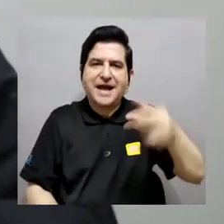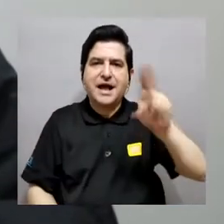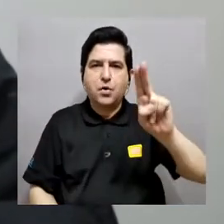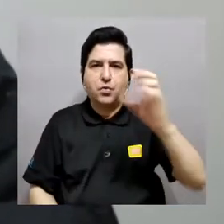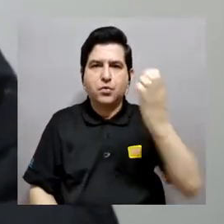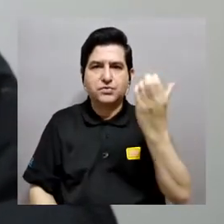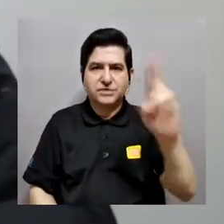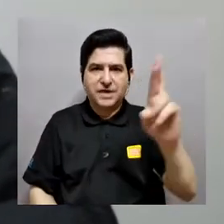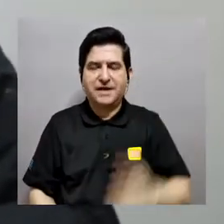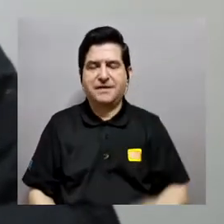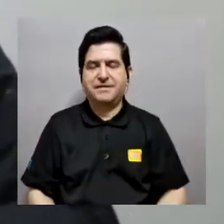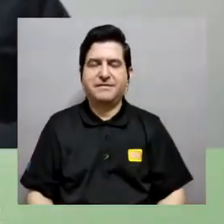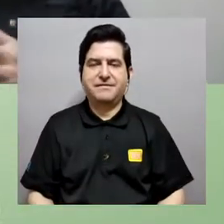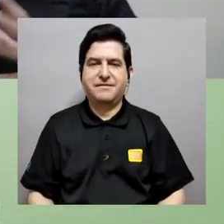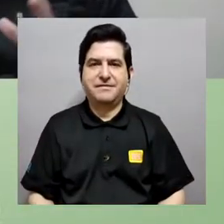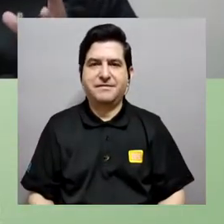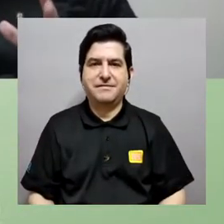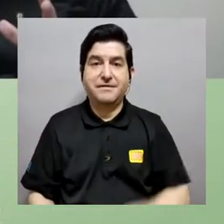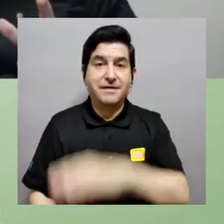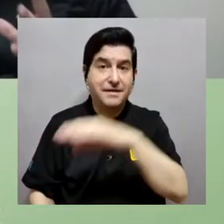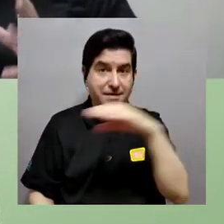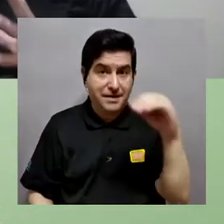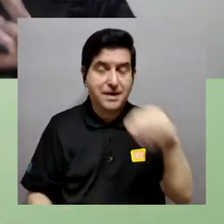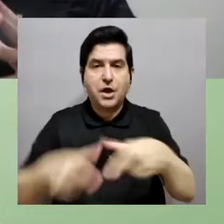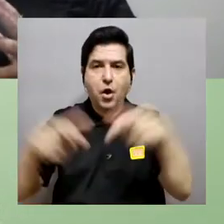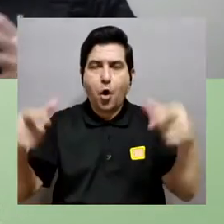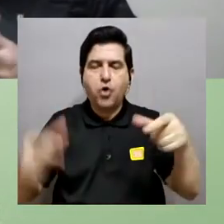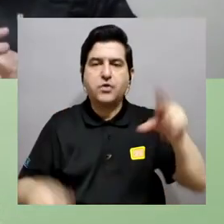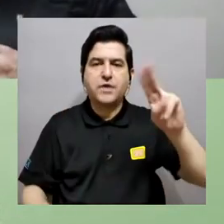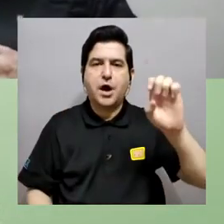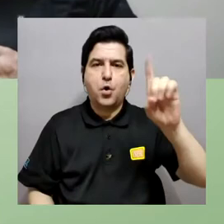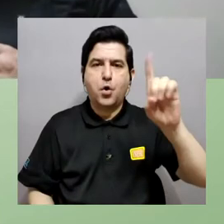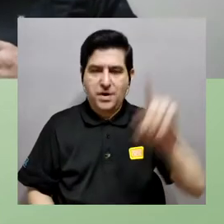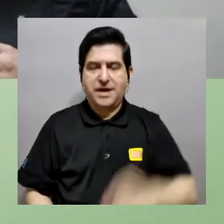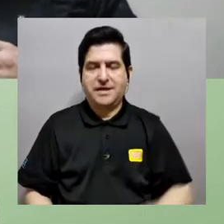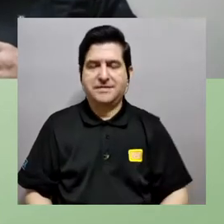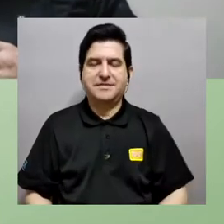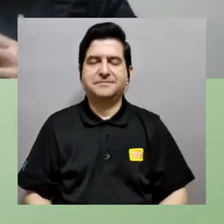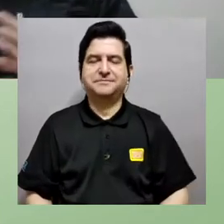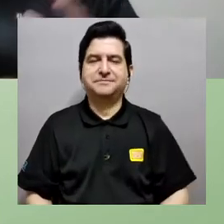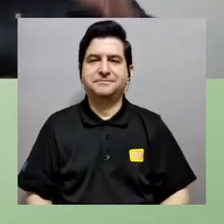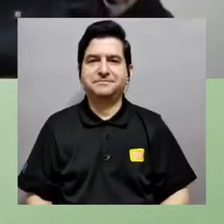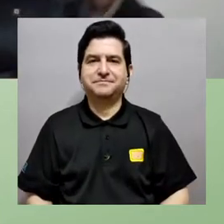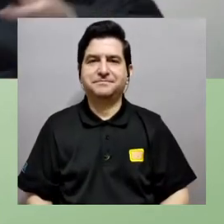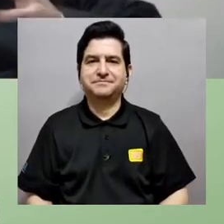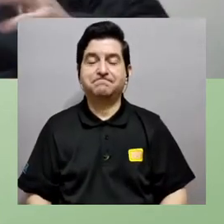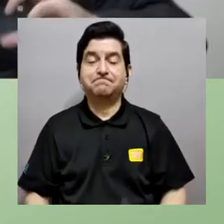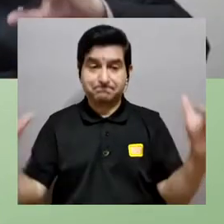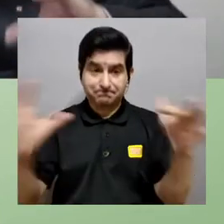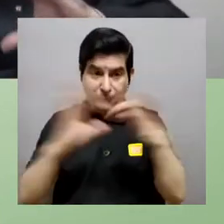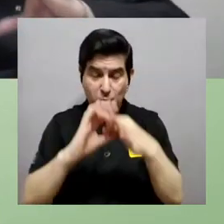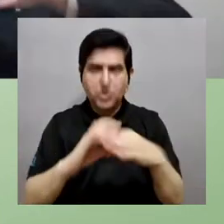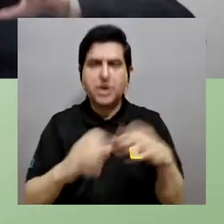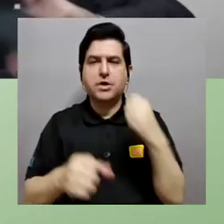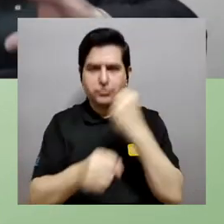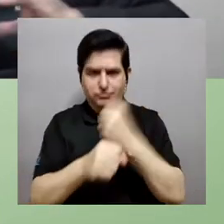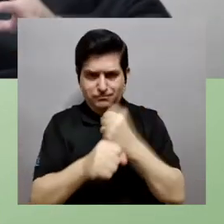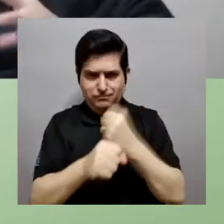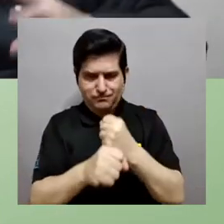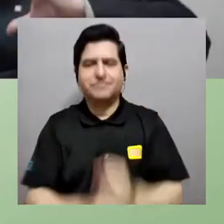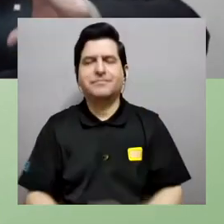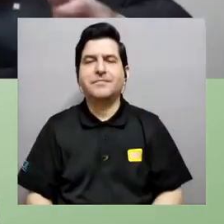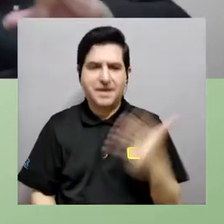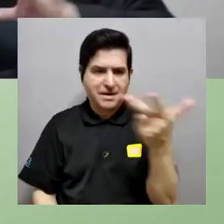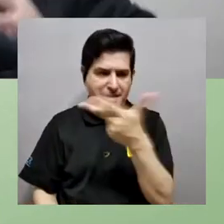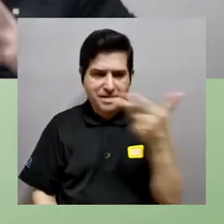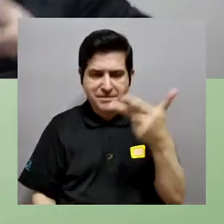UCR de la Universidad de Costa Rica y Onda UNED de la Universidad Estatal a Distancia. Así que unimos las fuerzas, tres